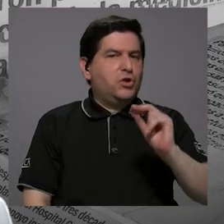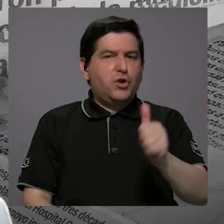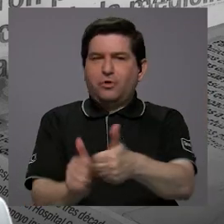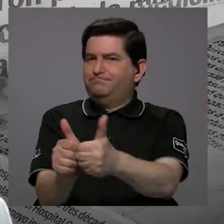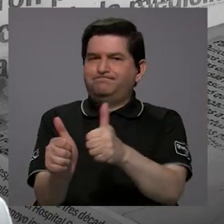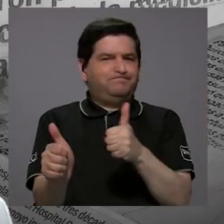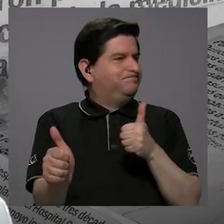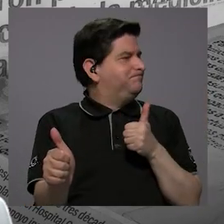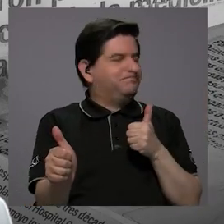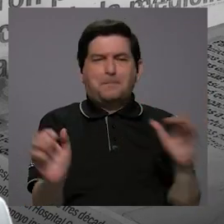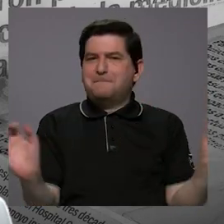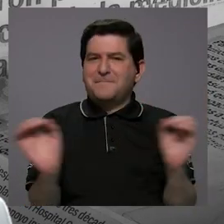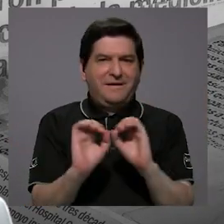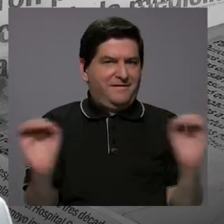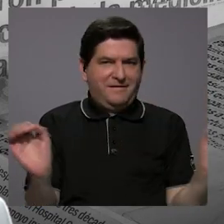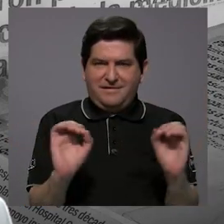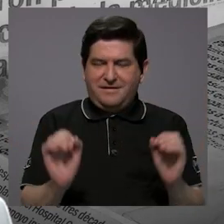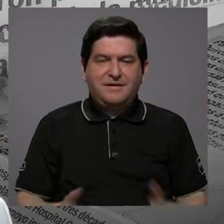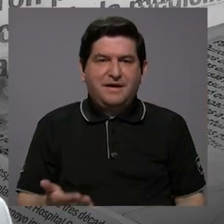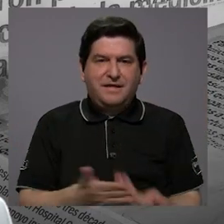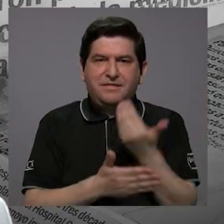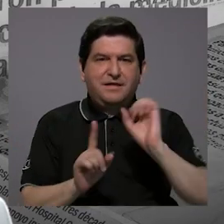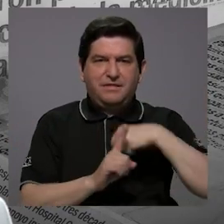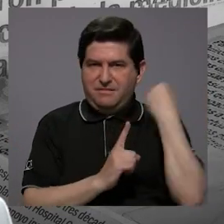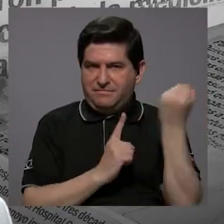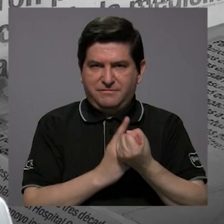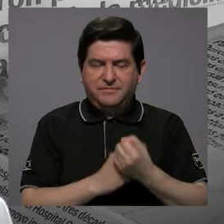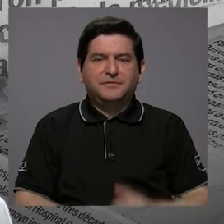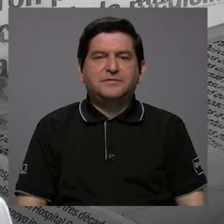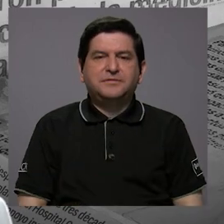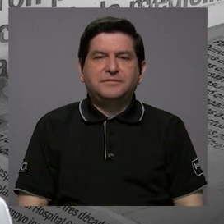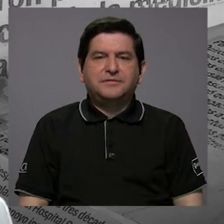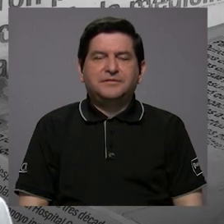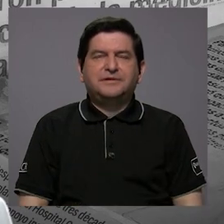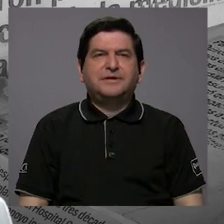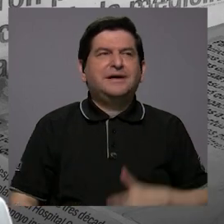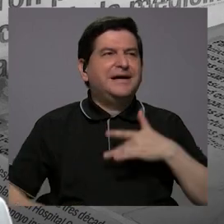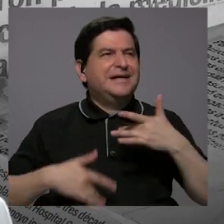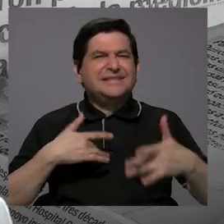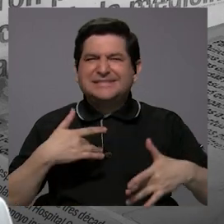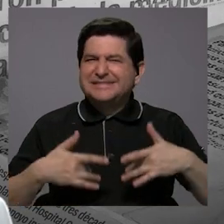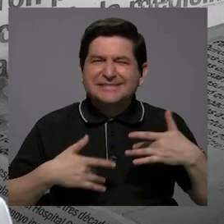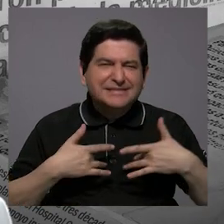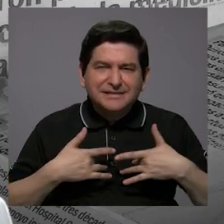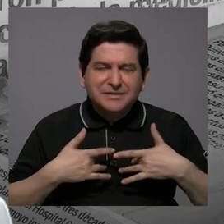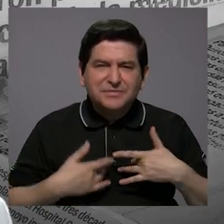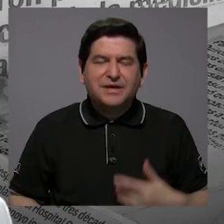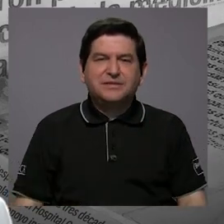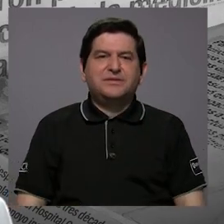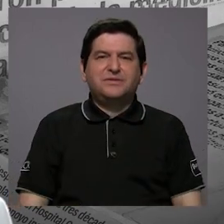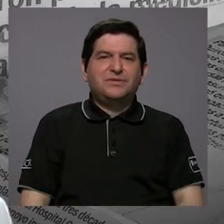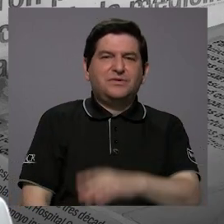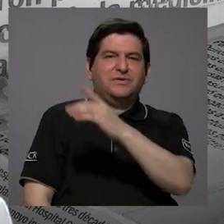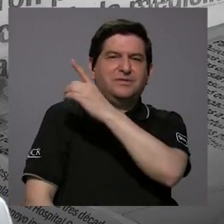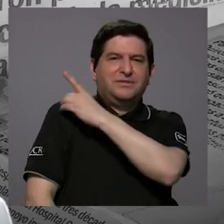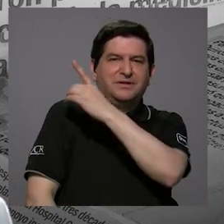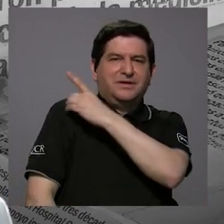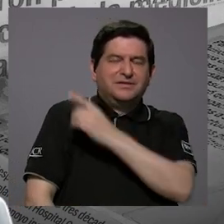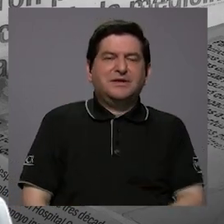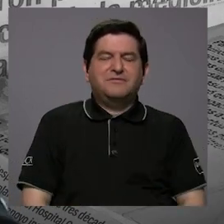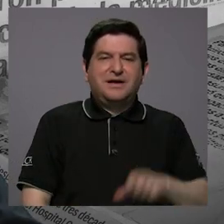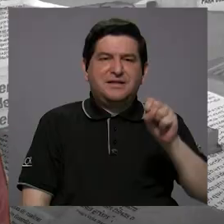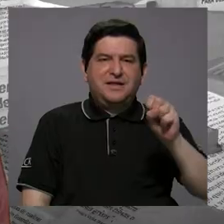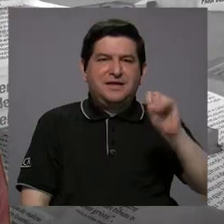echar para atrás en ningún momento sobre nuevas condiciones. ¿Cuál es el sentir de la dirigencia del